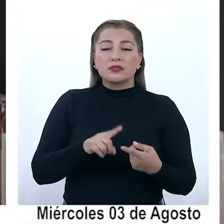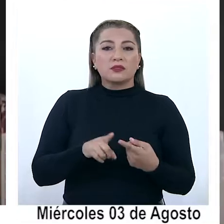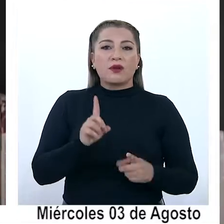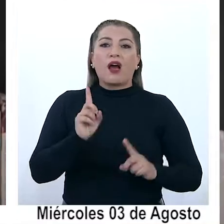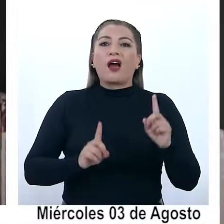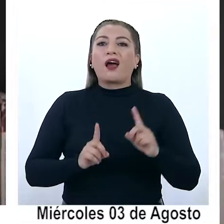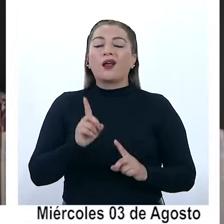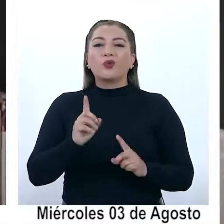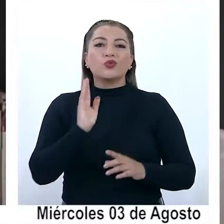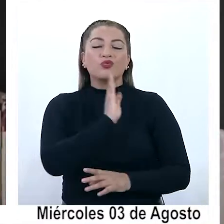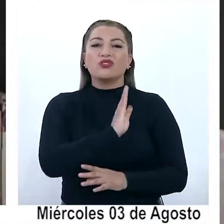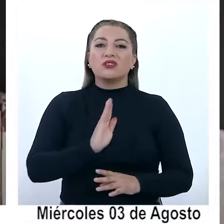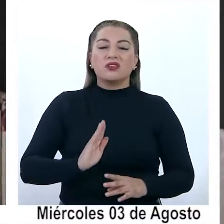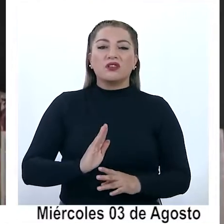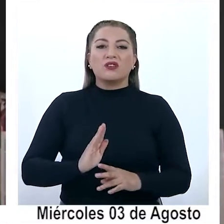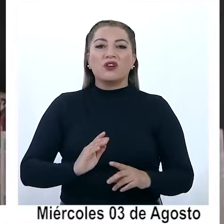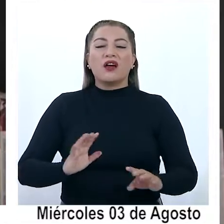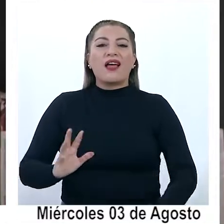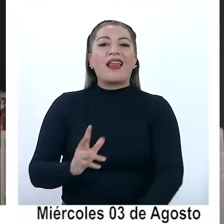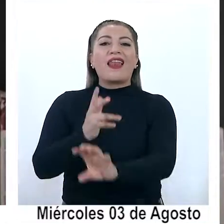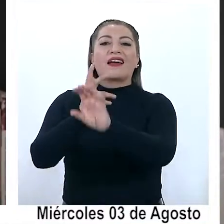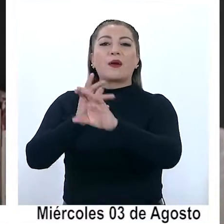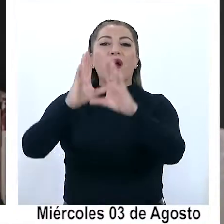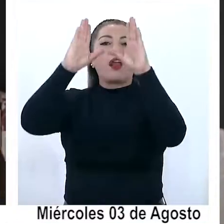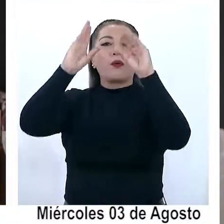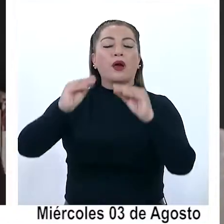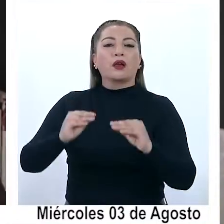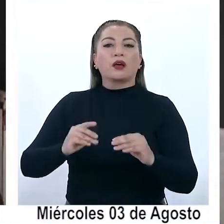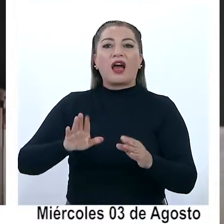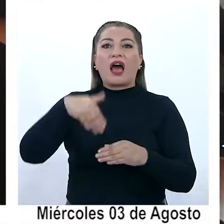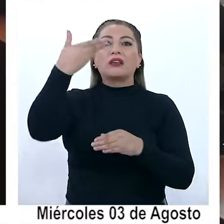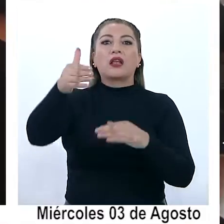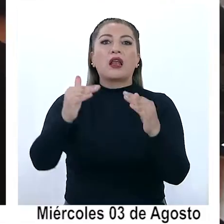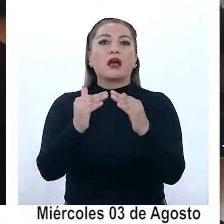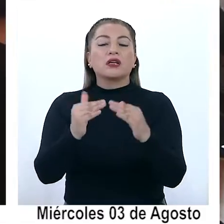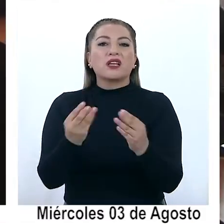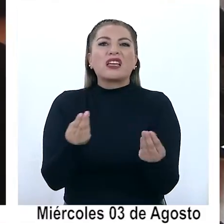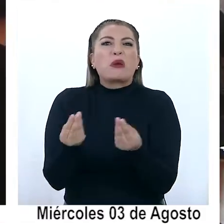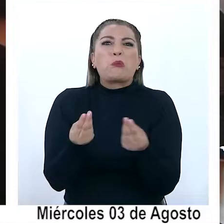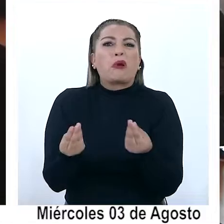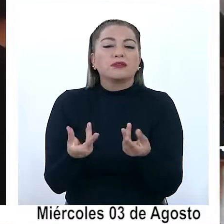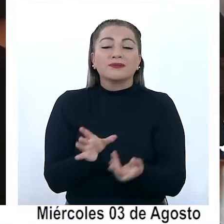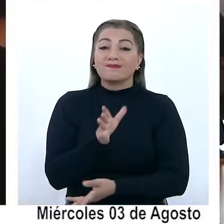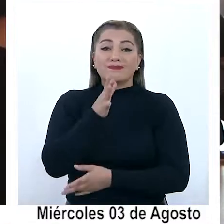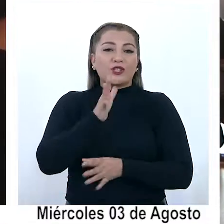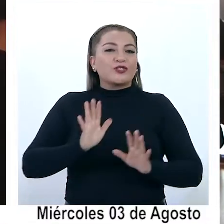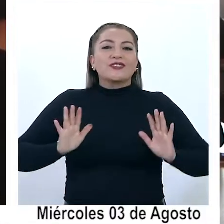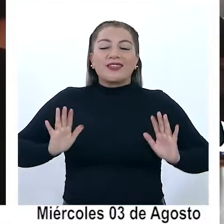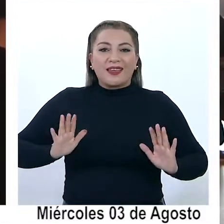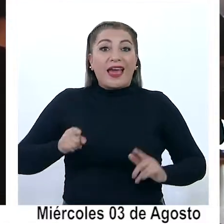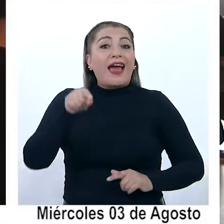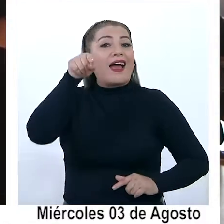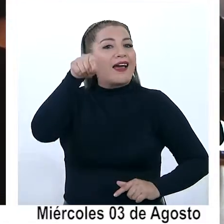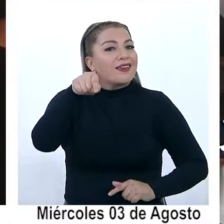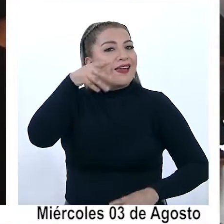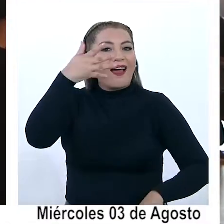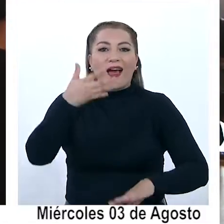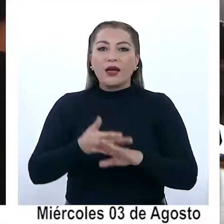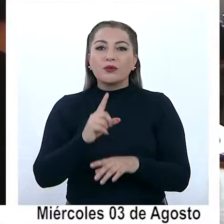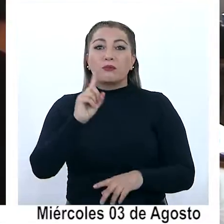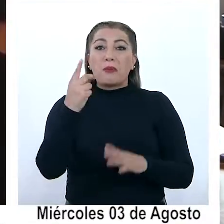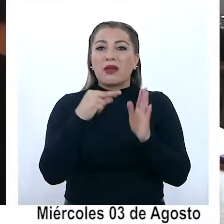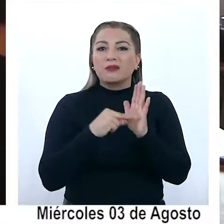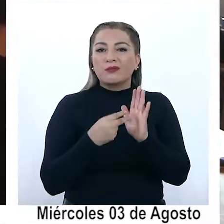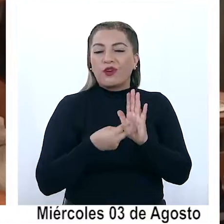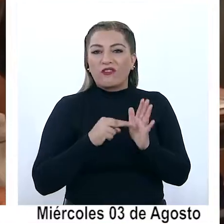muchos niños estaban y estaban con las cámaras apagadas, no sabíamos qué estaba pasando realmente en la casa. Por lo tanto, efectivamente, ahí tenemos un primer problema